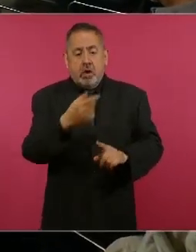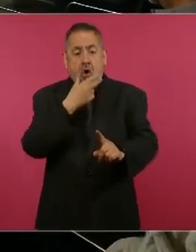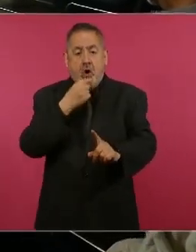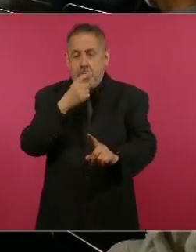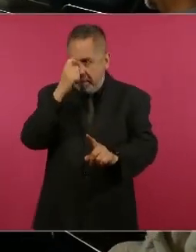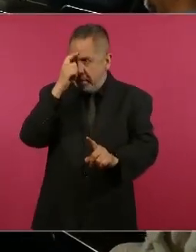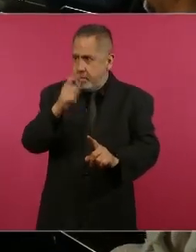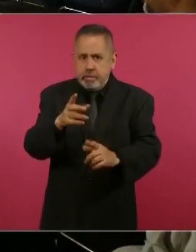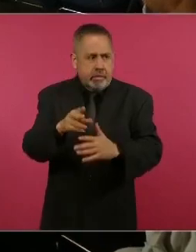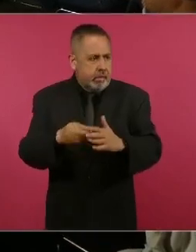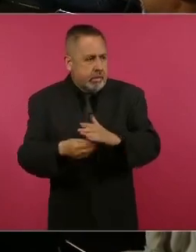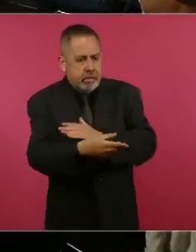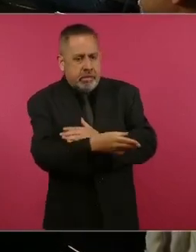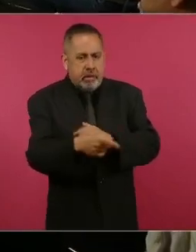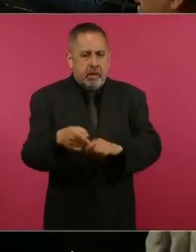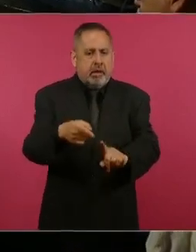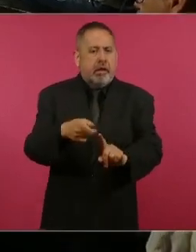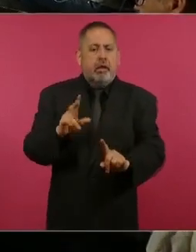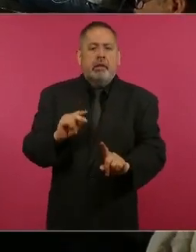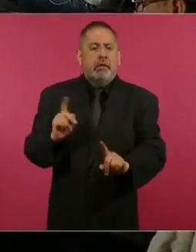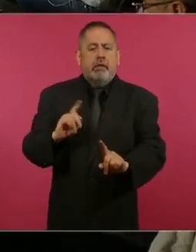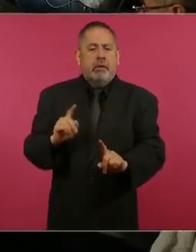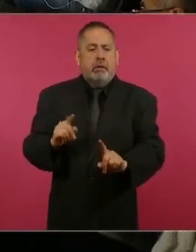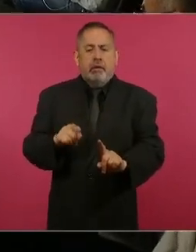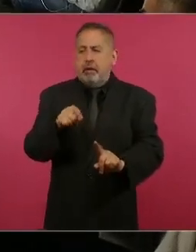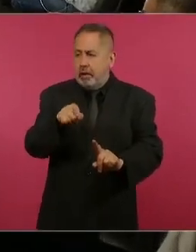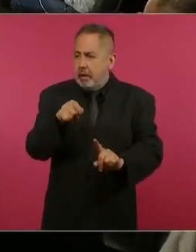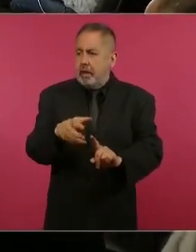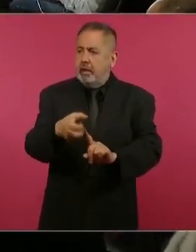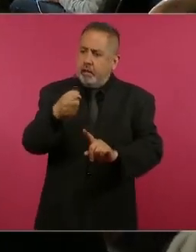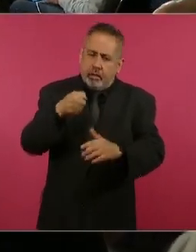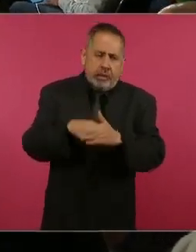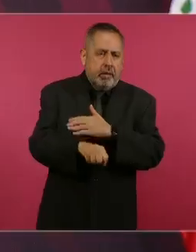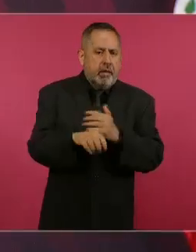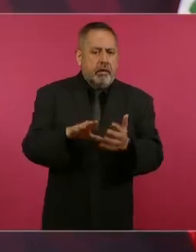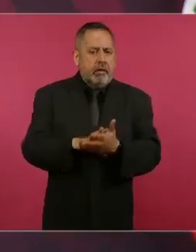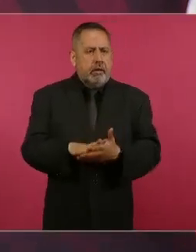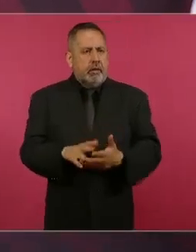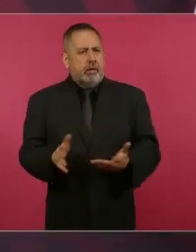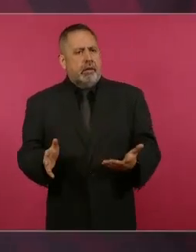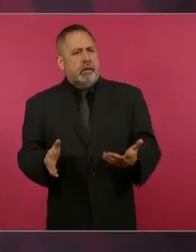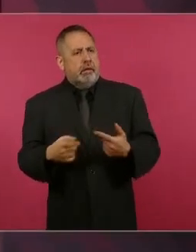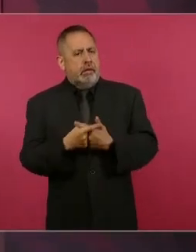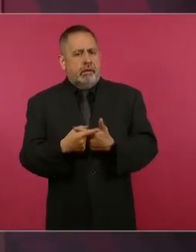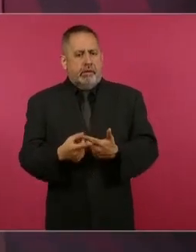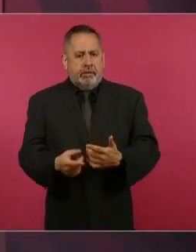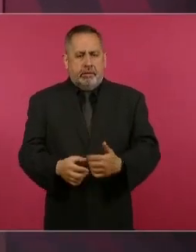no aplicaron el mismo principio.